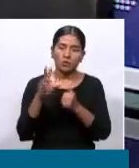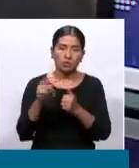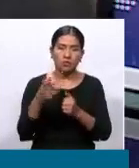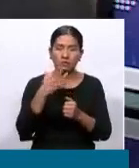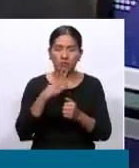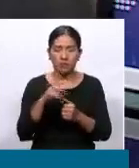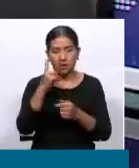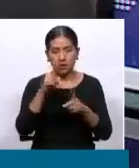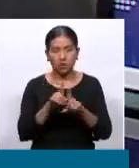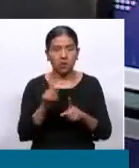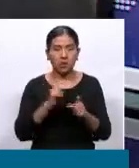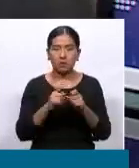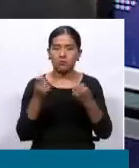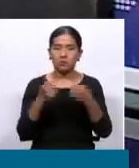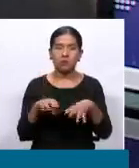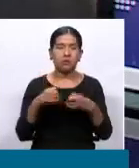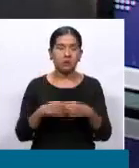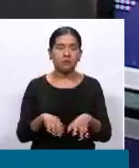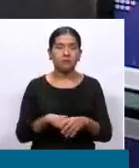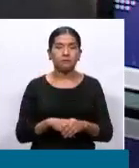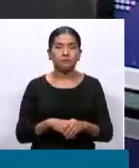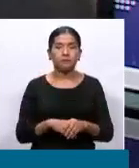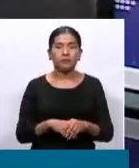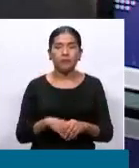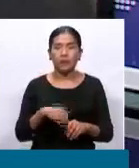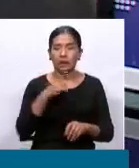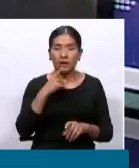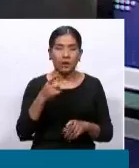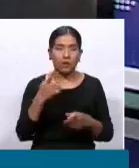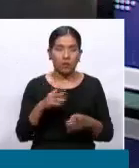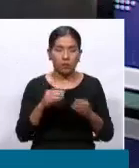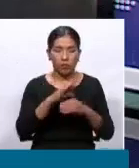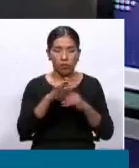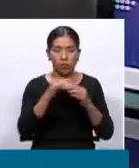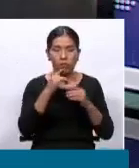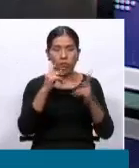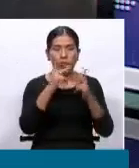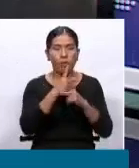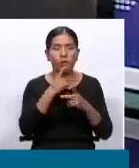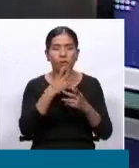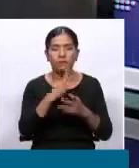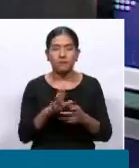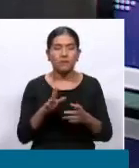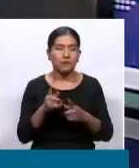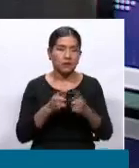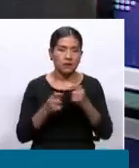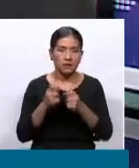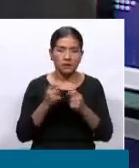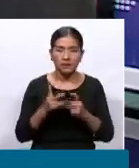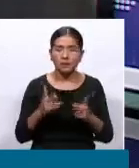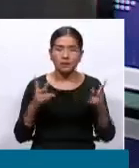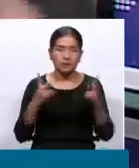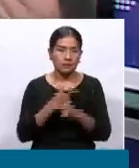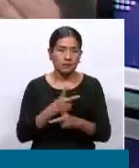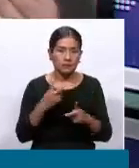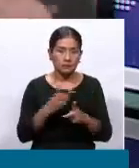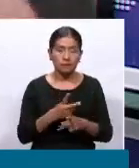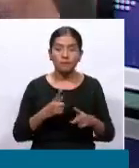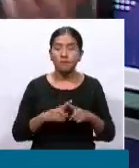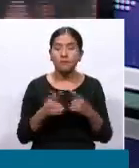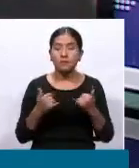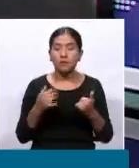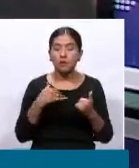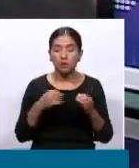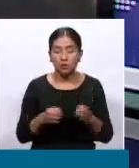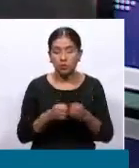mal negocio. Es totalmente un mal negocio, estimado Iván. No puedo adelantar